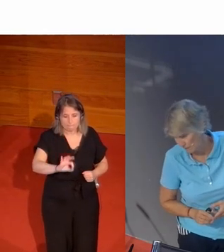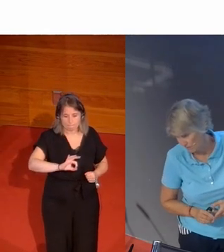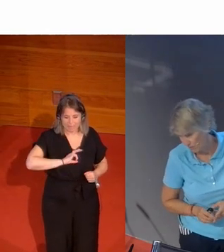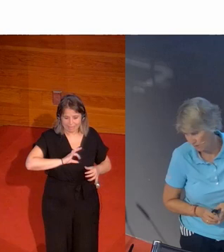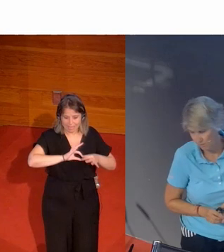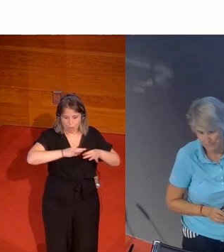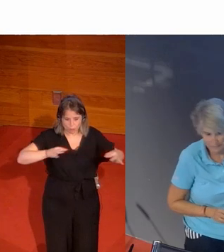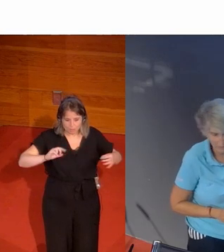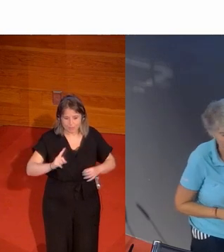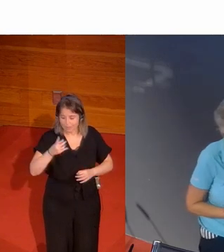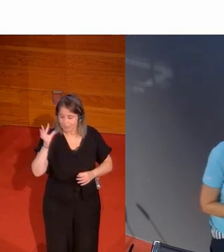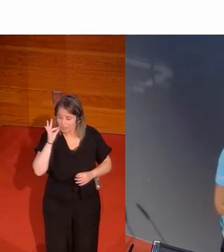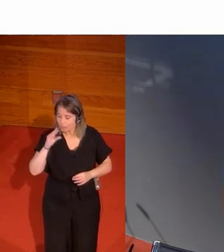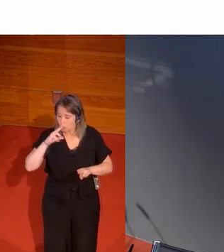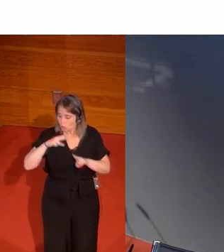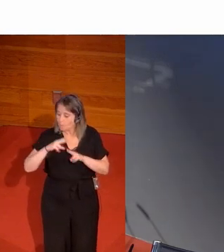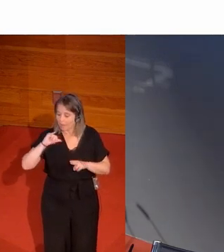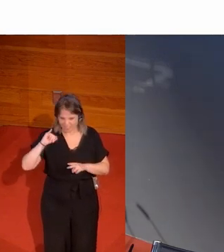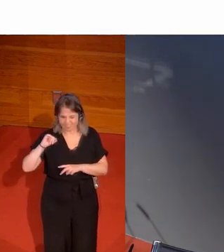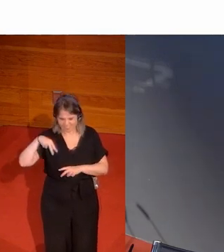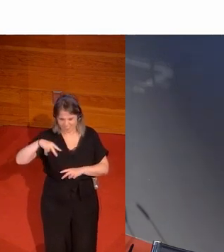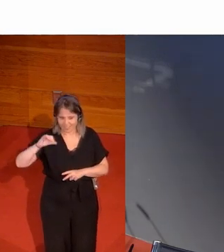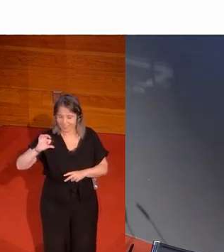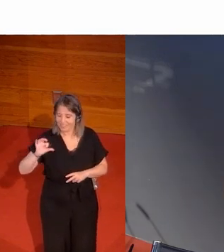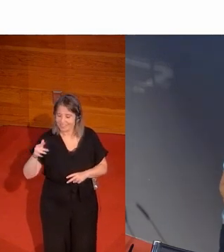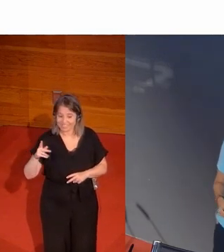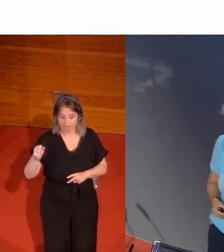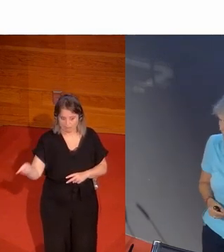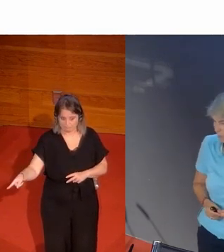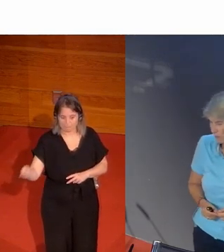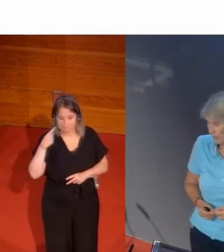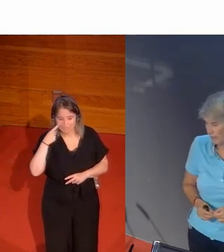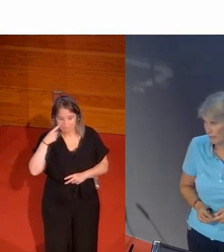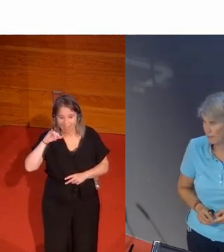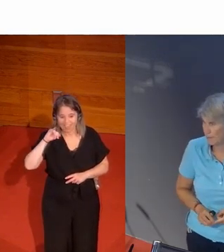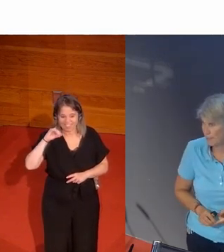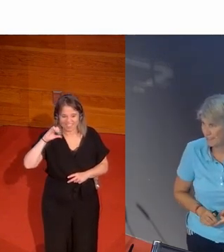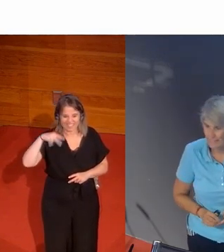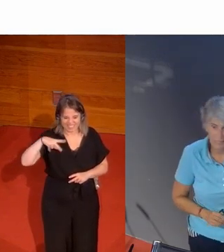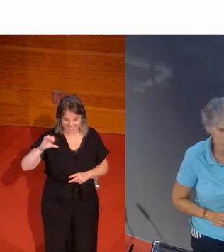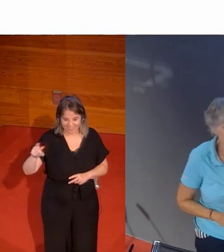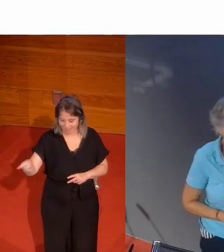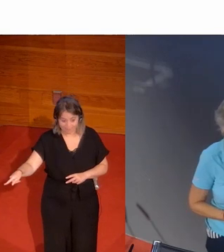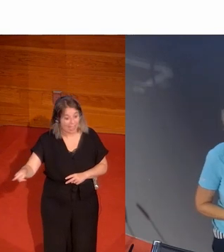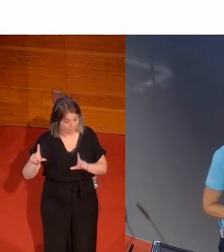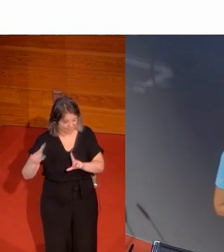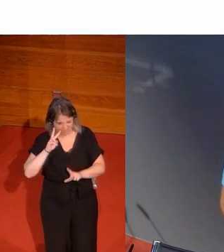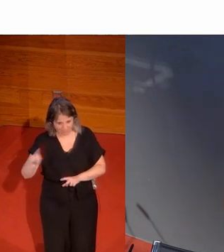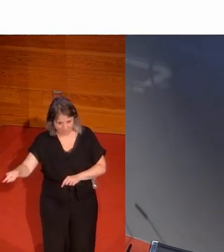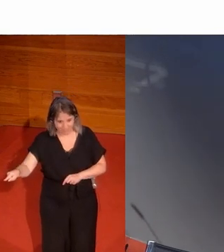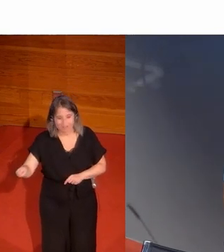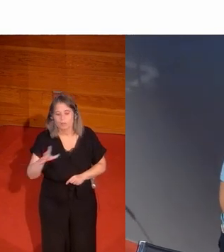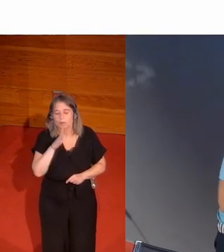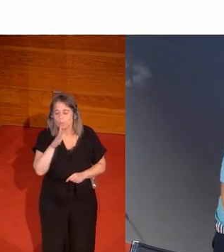olímpica fue Zinisca. Hay un documental que se llama Hijas de Zinisca, porque ella era la propietaria de